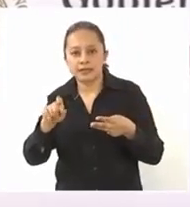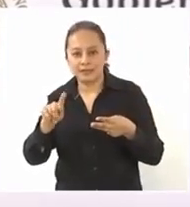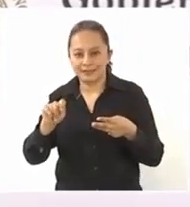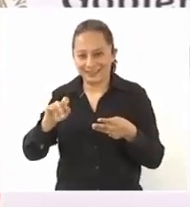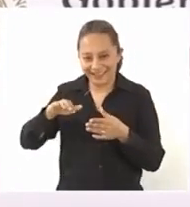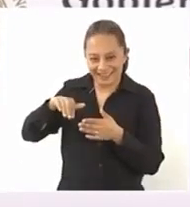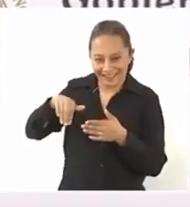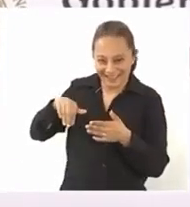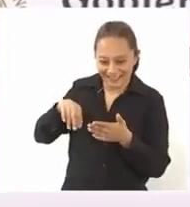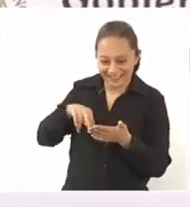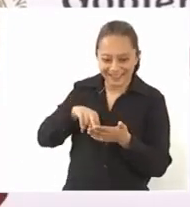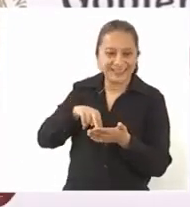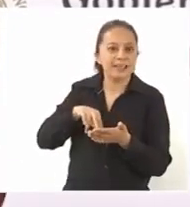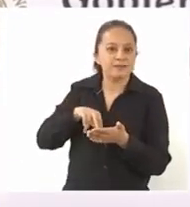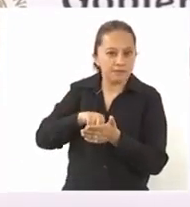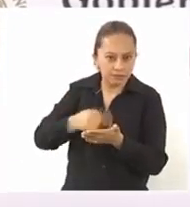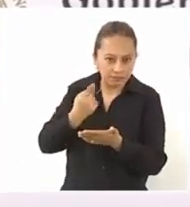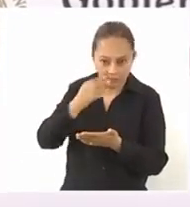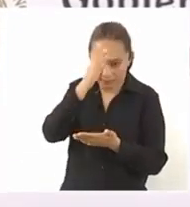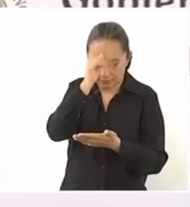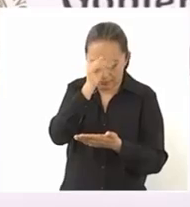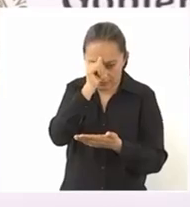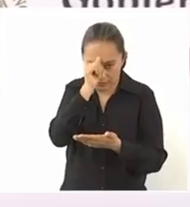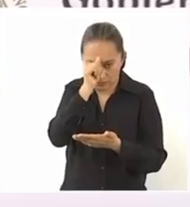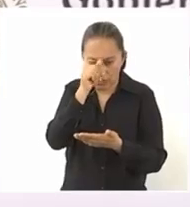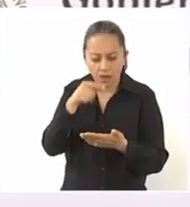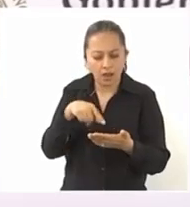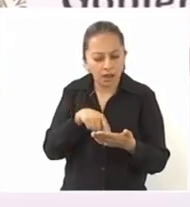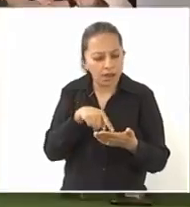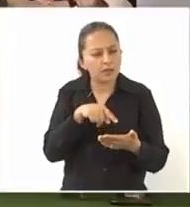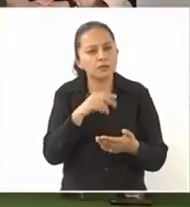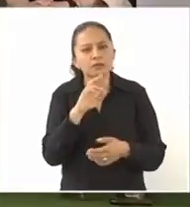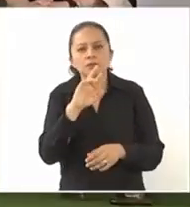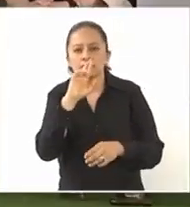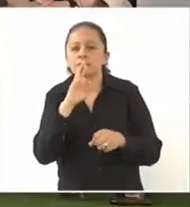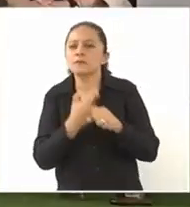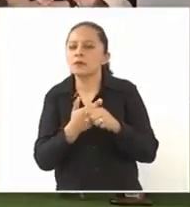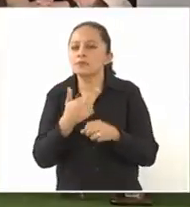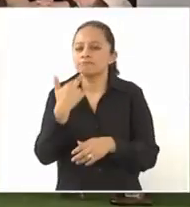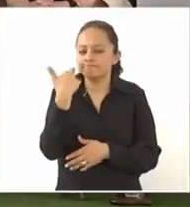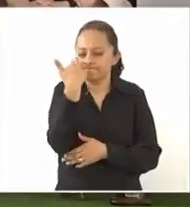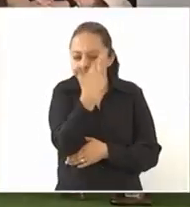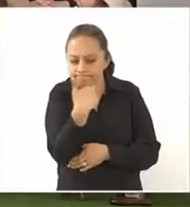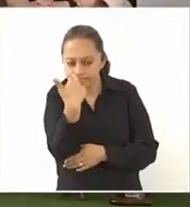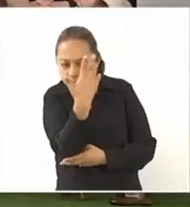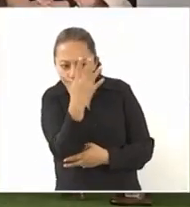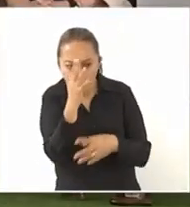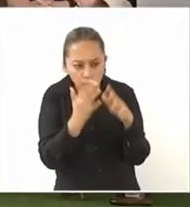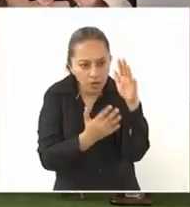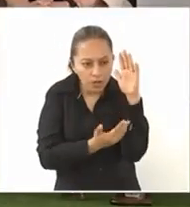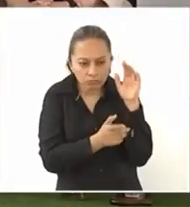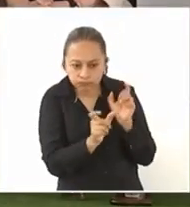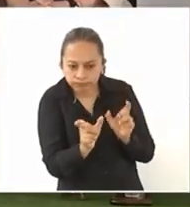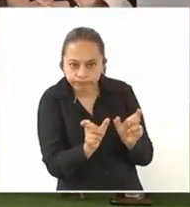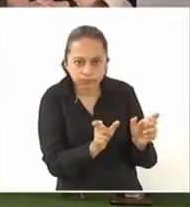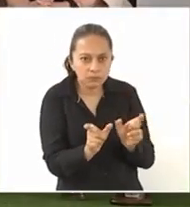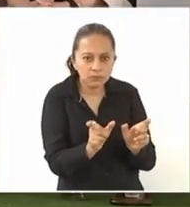firmar, pues va a revisar todo el impacto ambiental para que el tren pueda construirse adecuadamente,